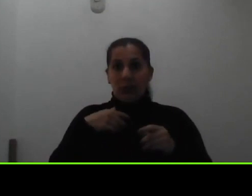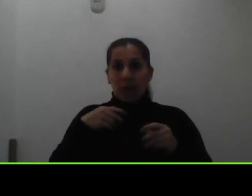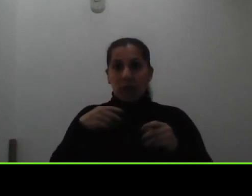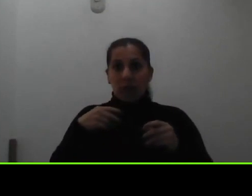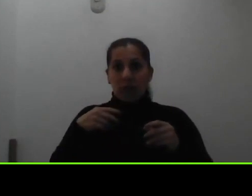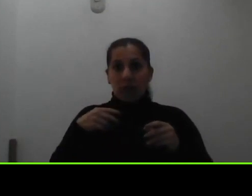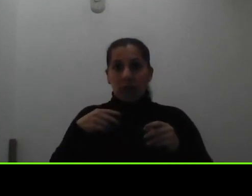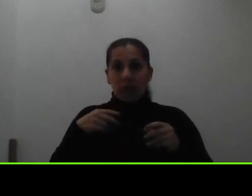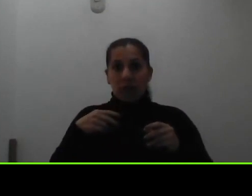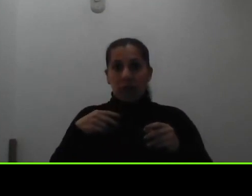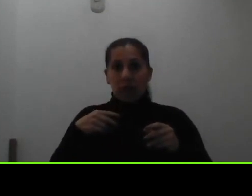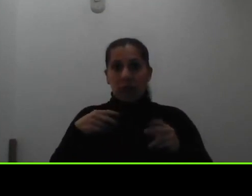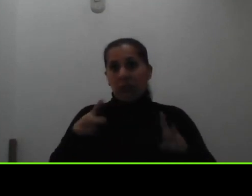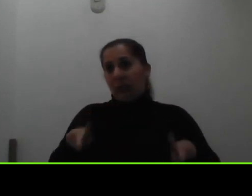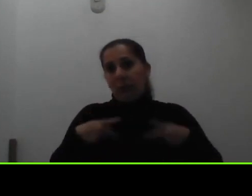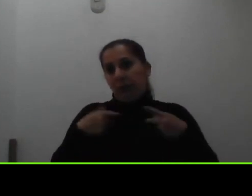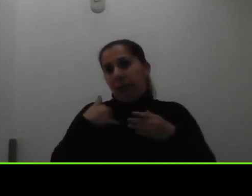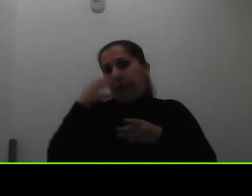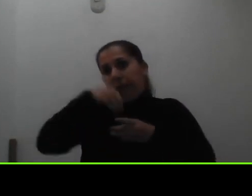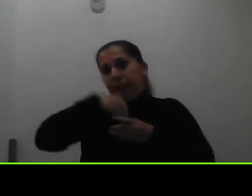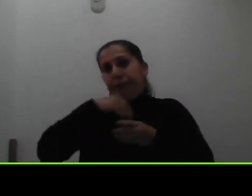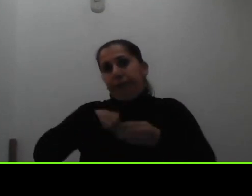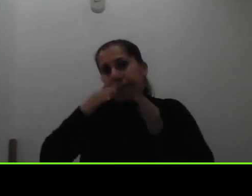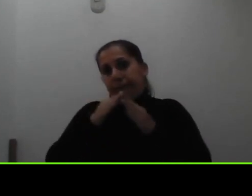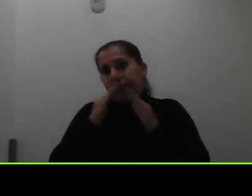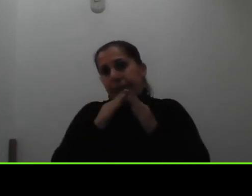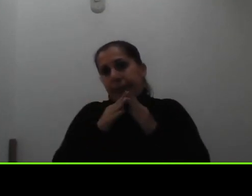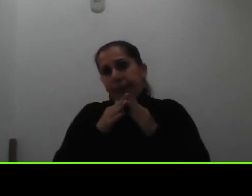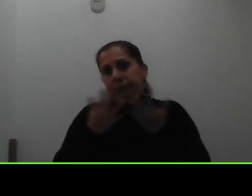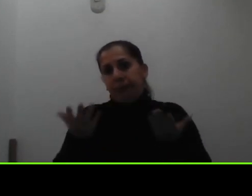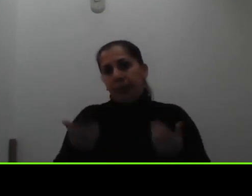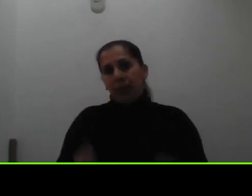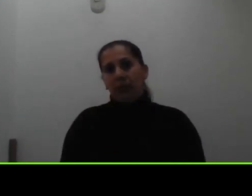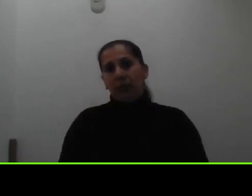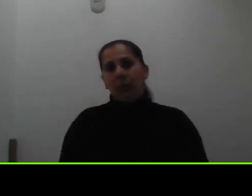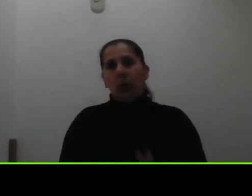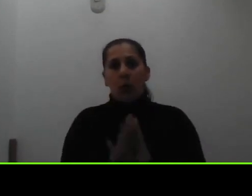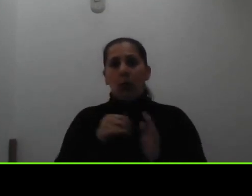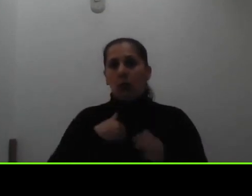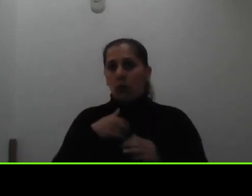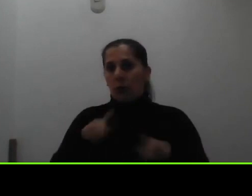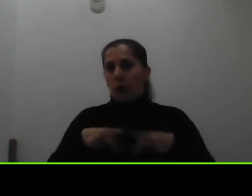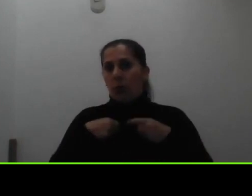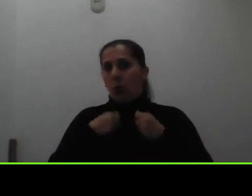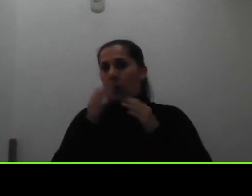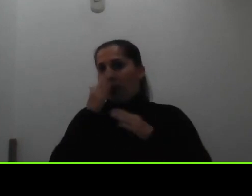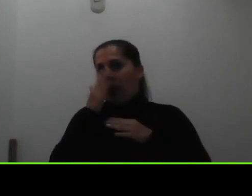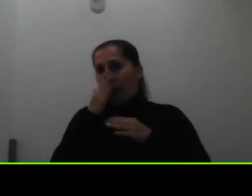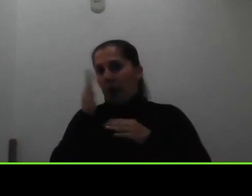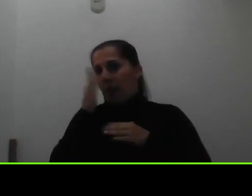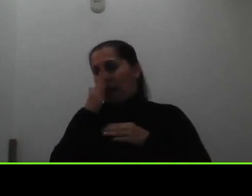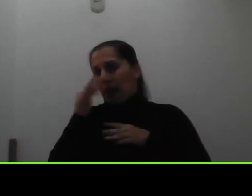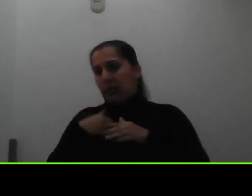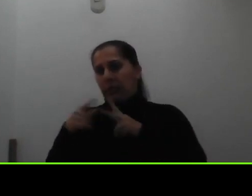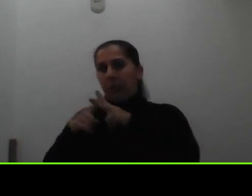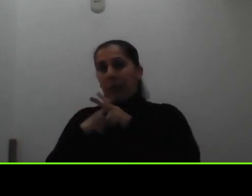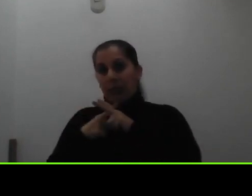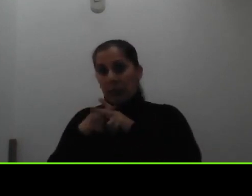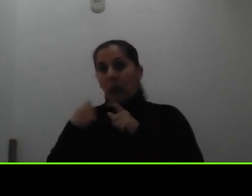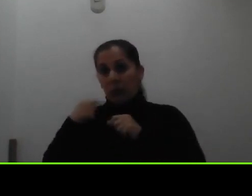ellos o con ellas en este caso dice al vivir con mi madre si tiene préstamos debe